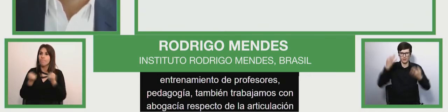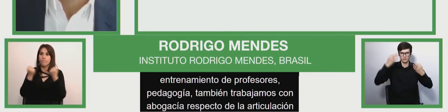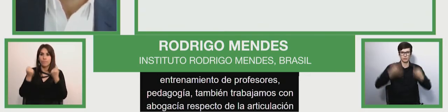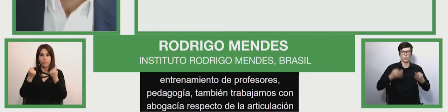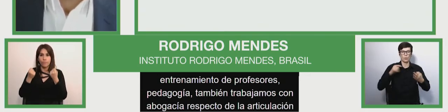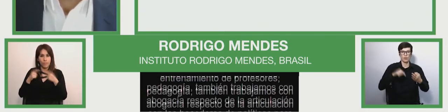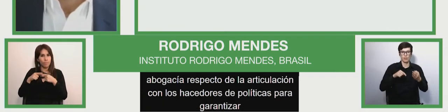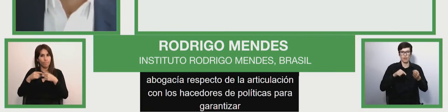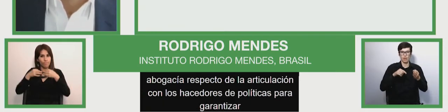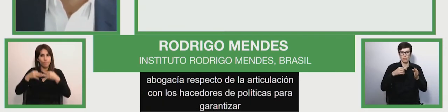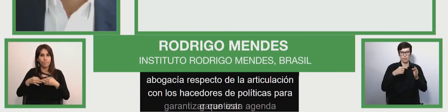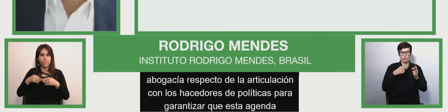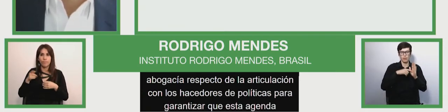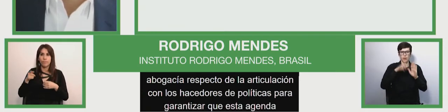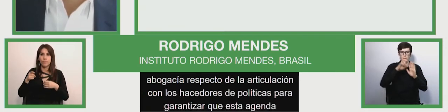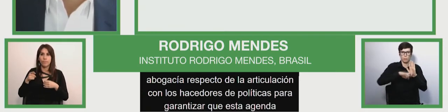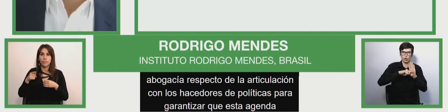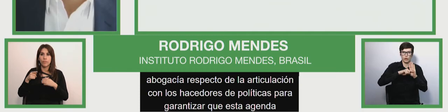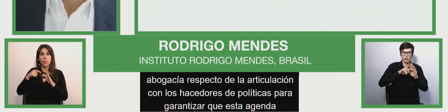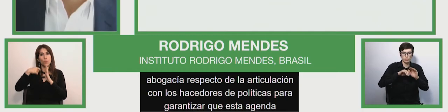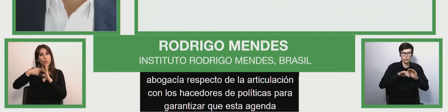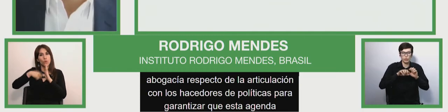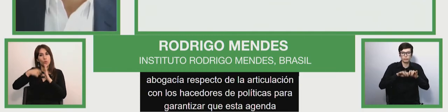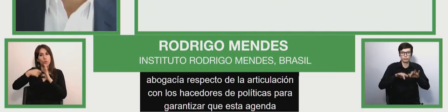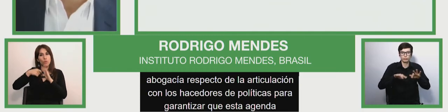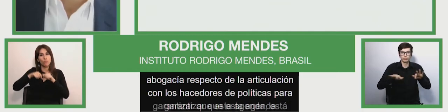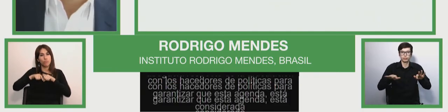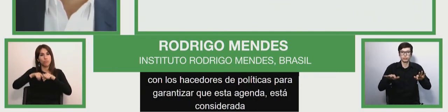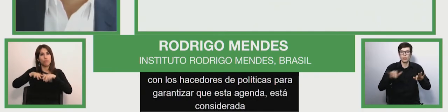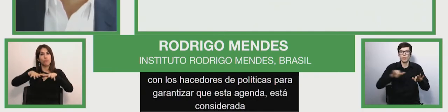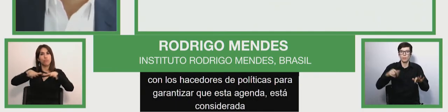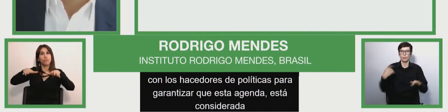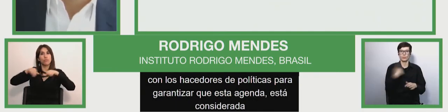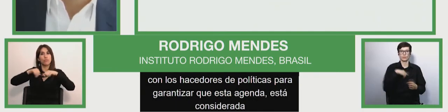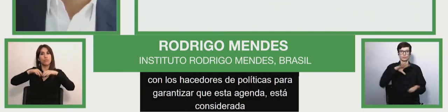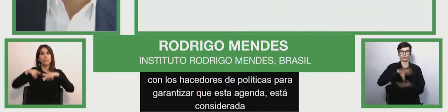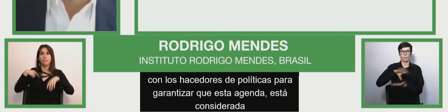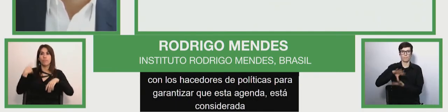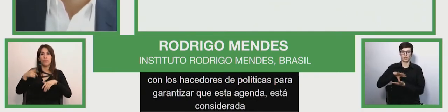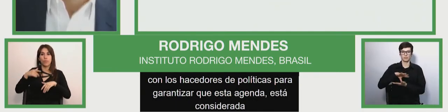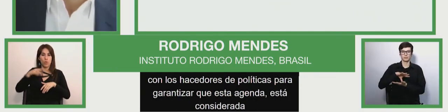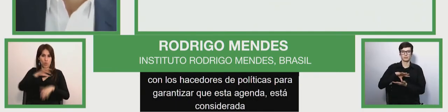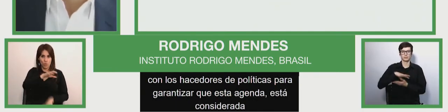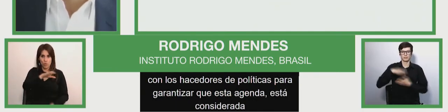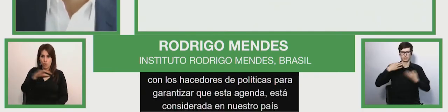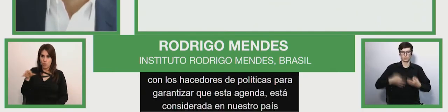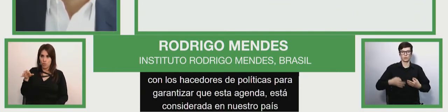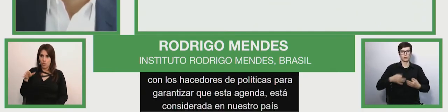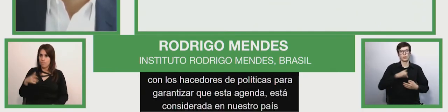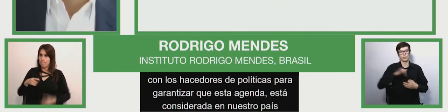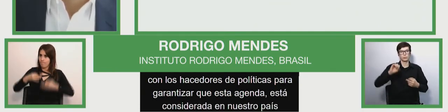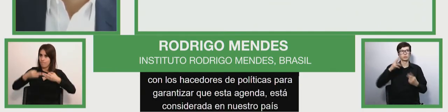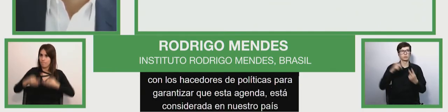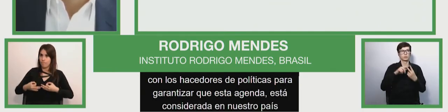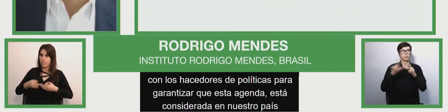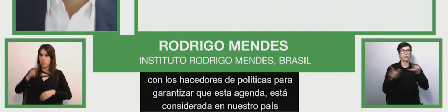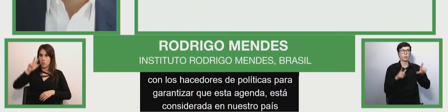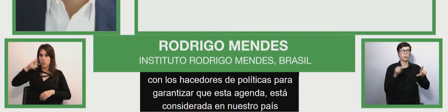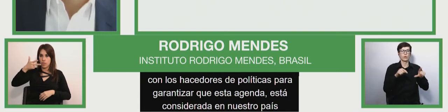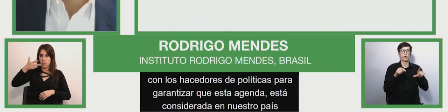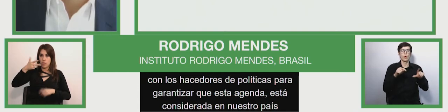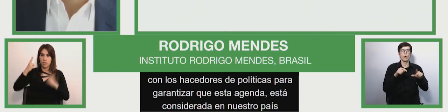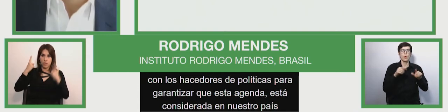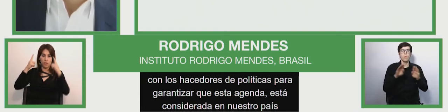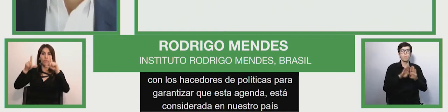considerada en nuestro país en nuestro qué hacer la segunda lámina las puertas